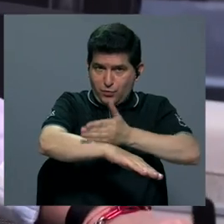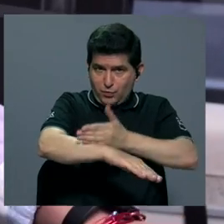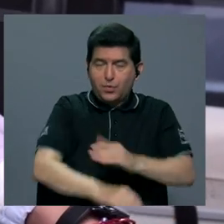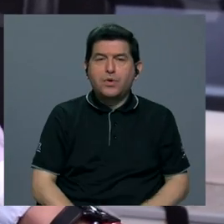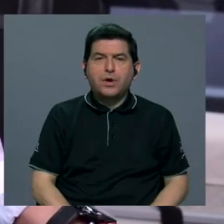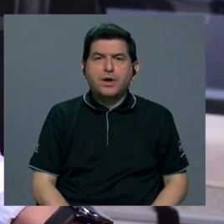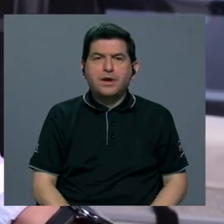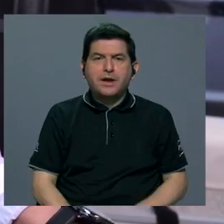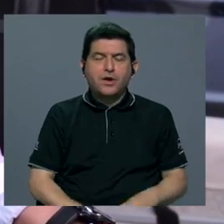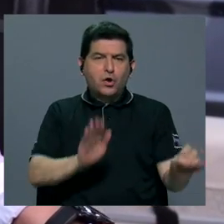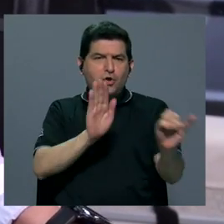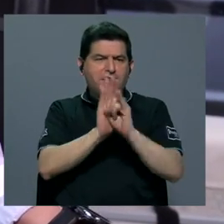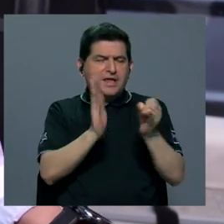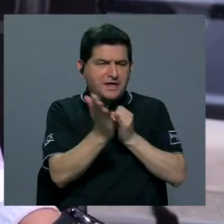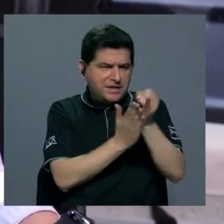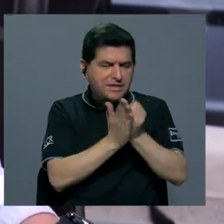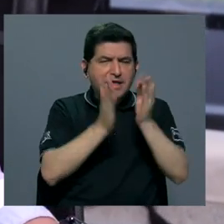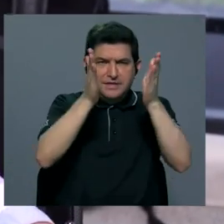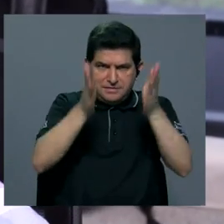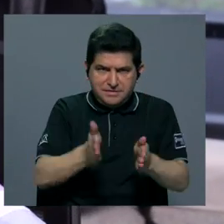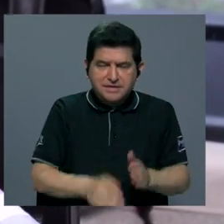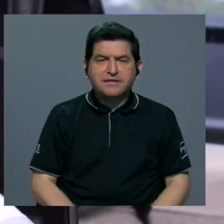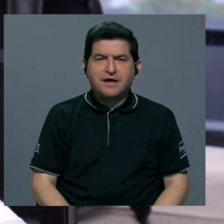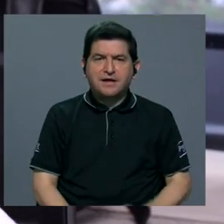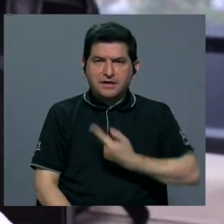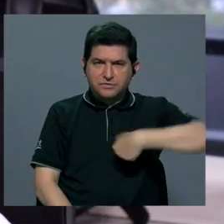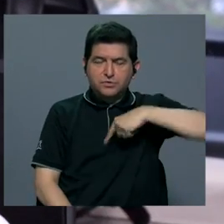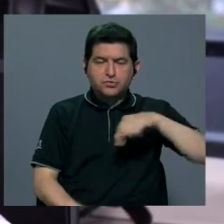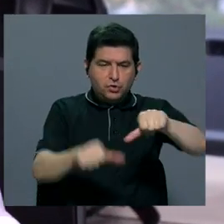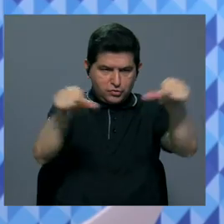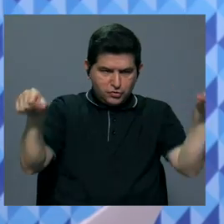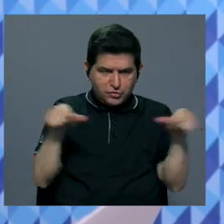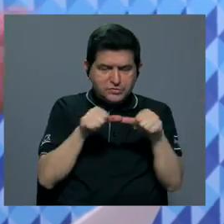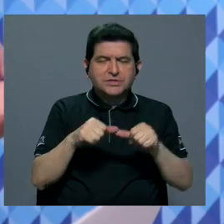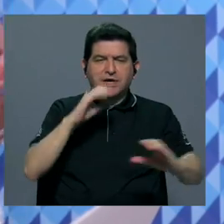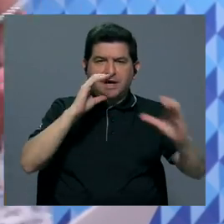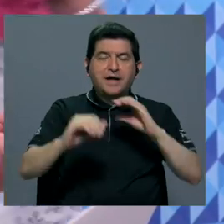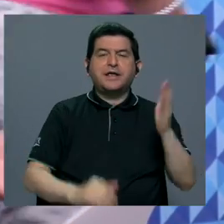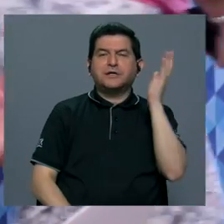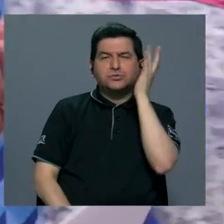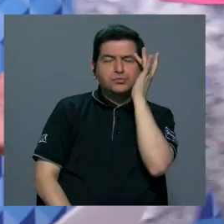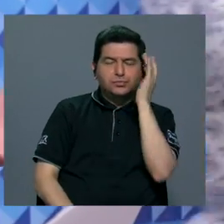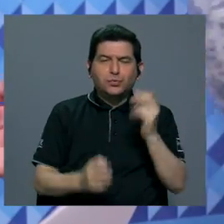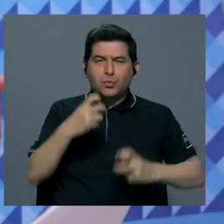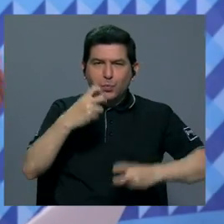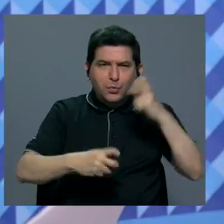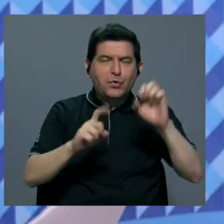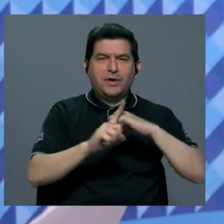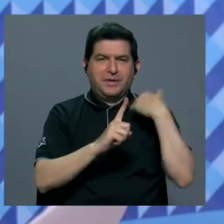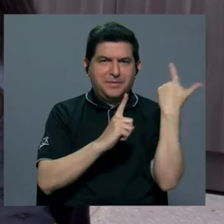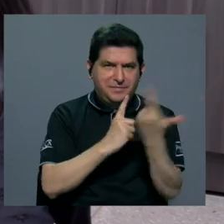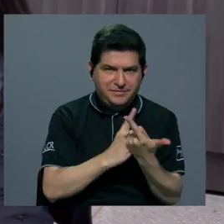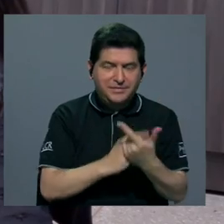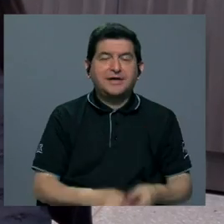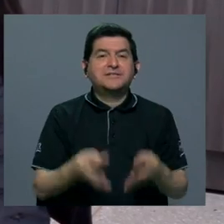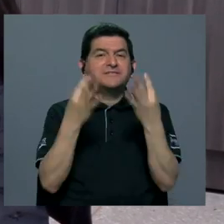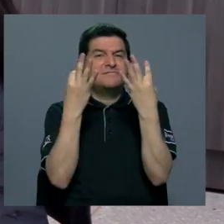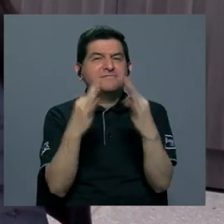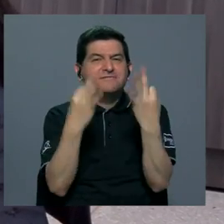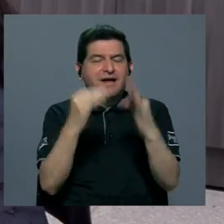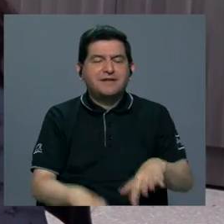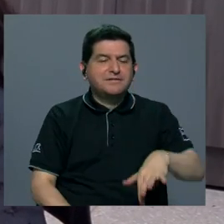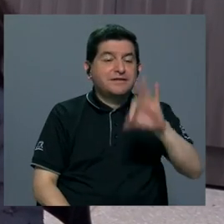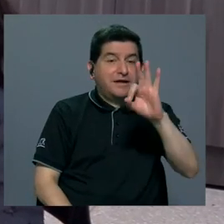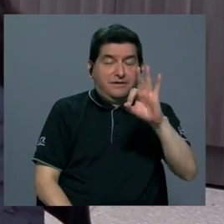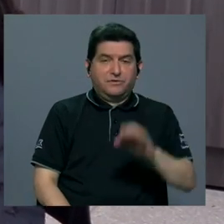con generar esta identidad de investigadores e investigadoras de comunicación que se preocupan por problemas sociales y que intentan pues